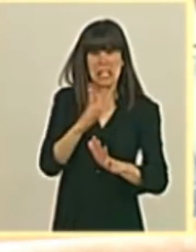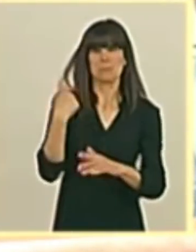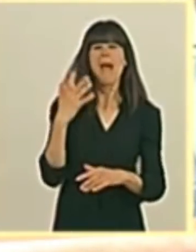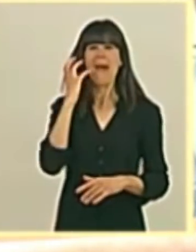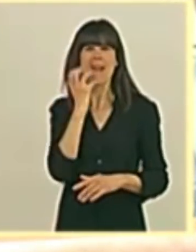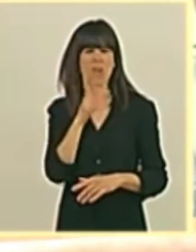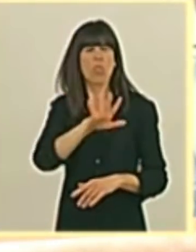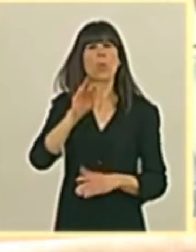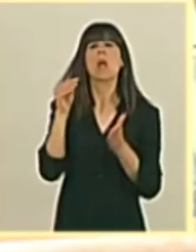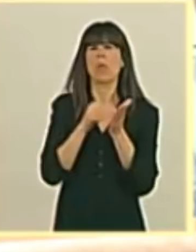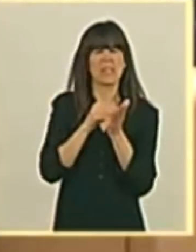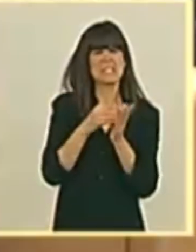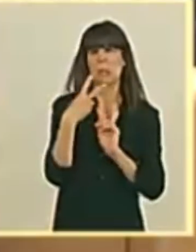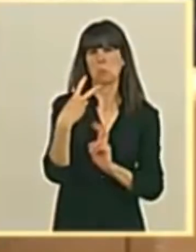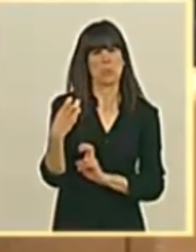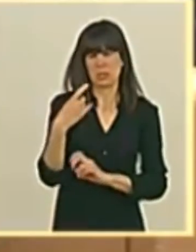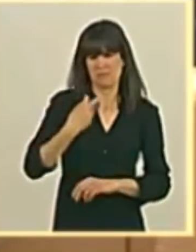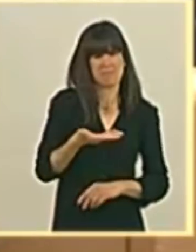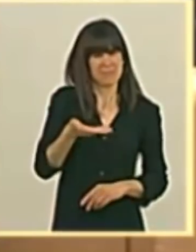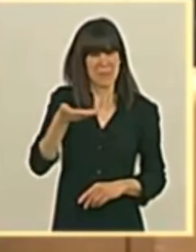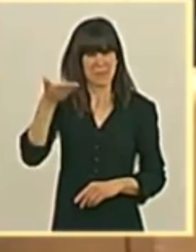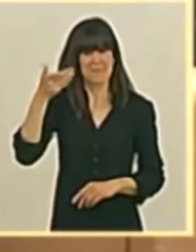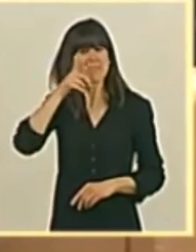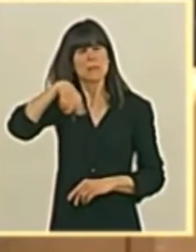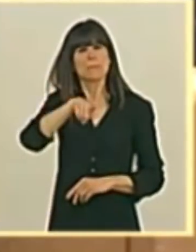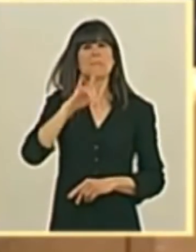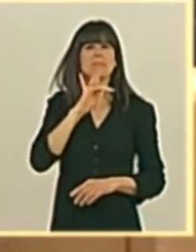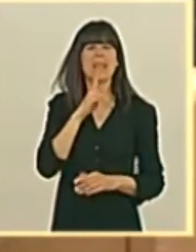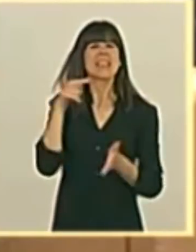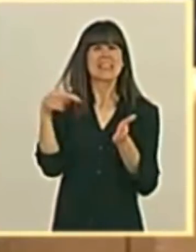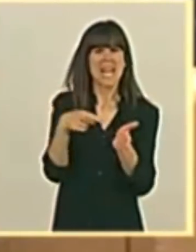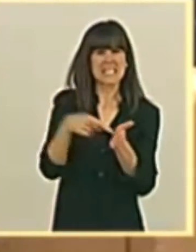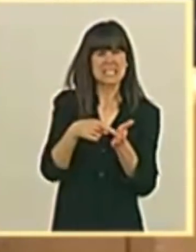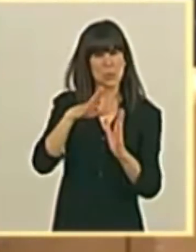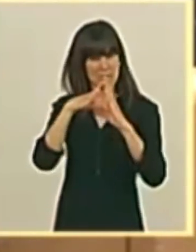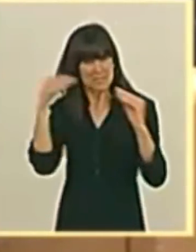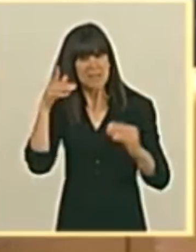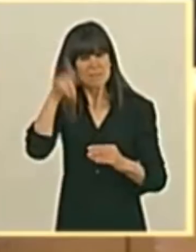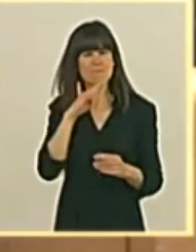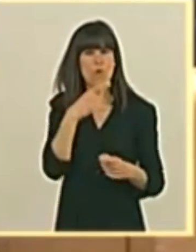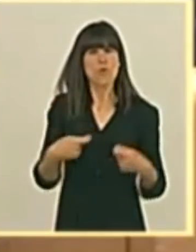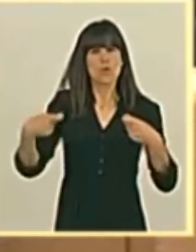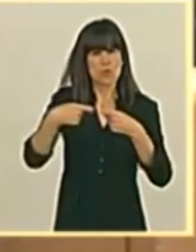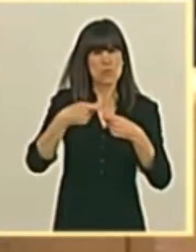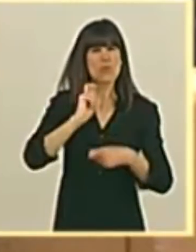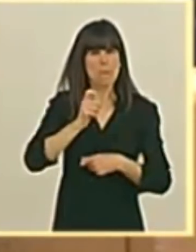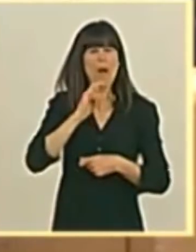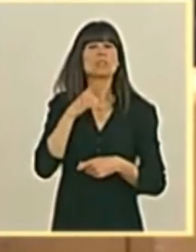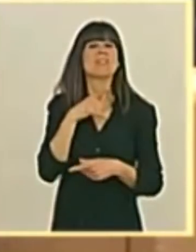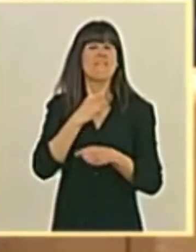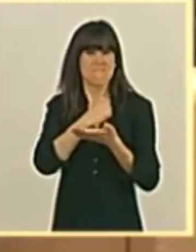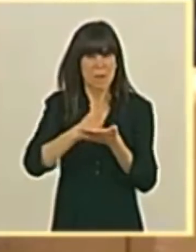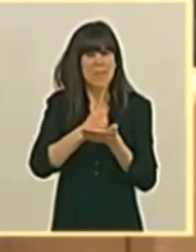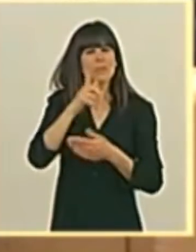50 veces subieron los impuestos. Ustedes subieron las tasas universitarias. Ustedes crearon copagos farmacéuticos. Ustedes